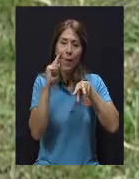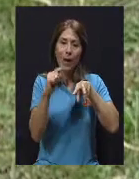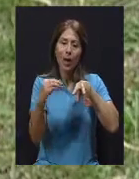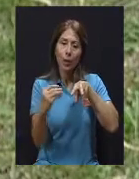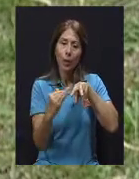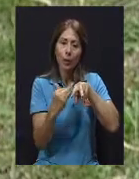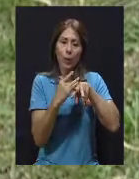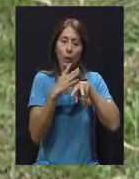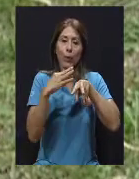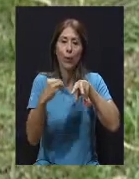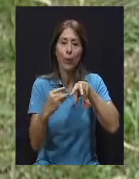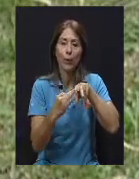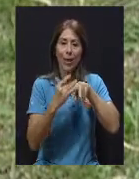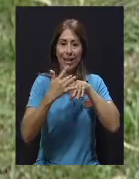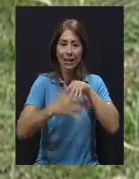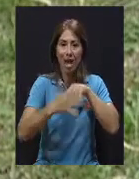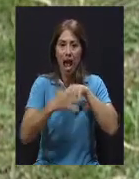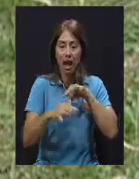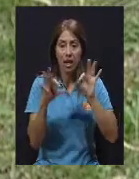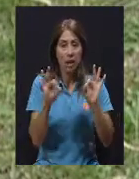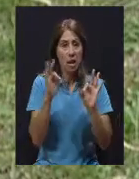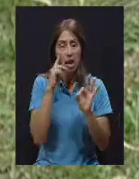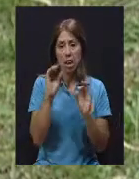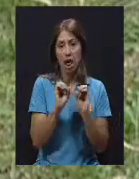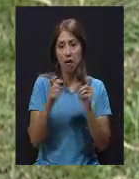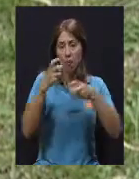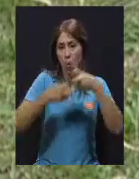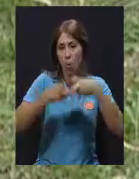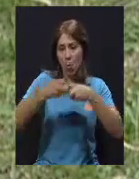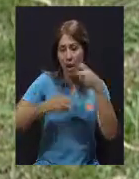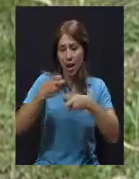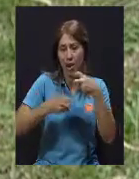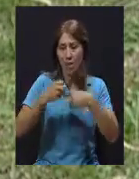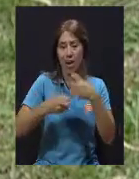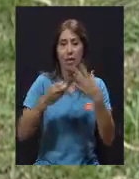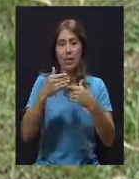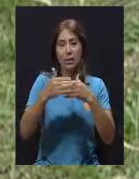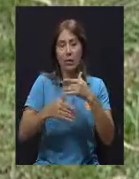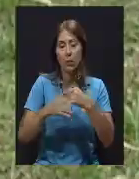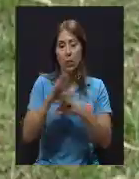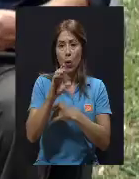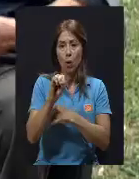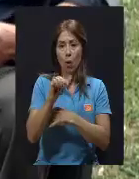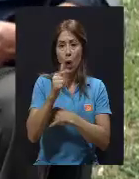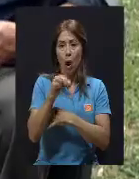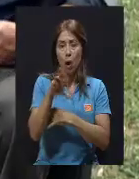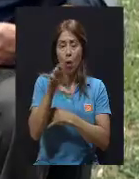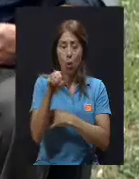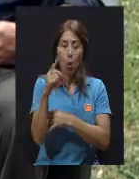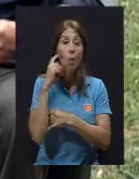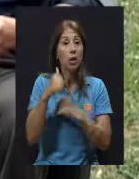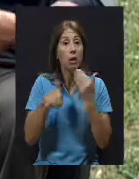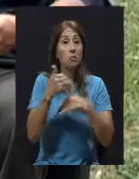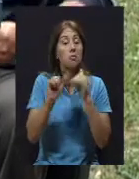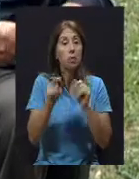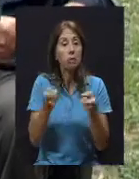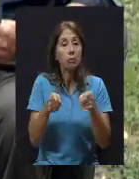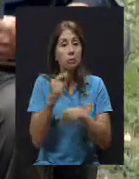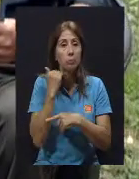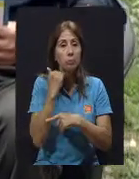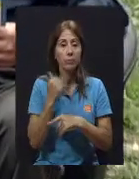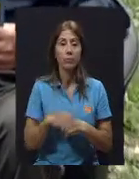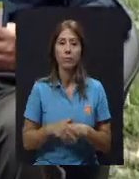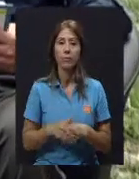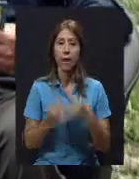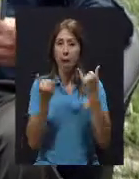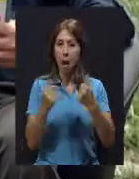presente coágulos, que es uno de los inconvenientes después de una cirugía. Doña Julia, tal vez vamos a hacer una primera